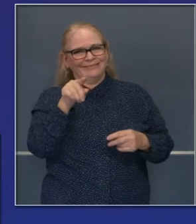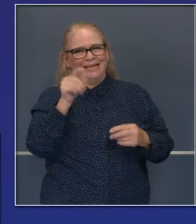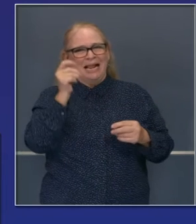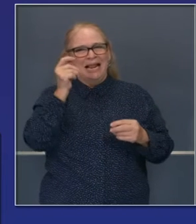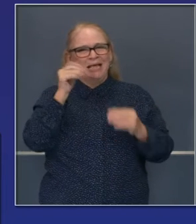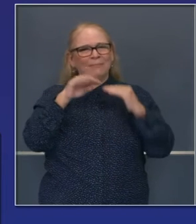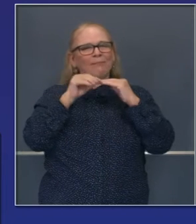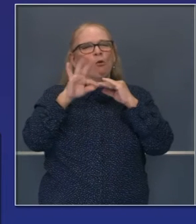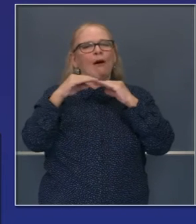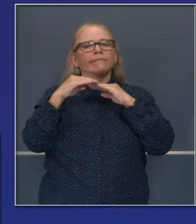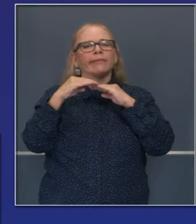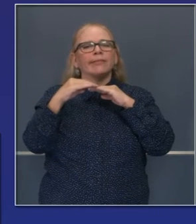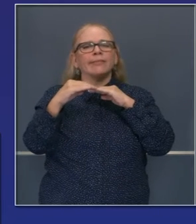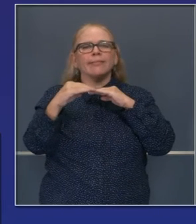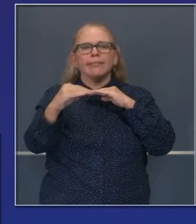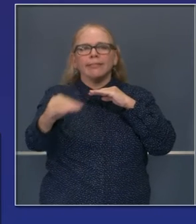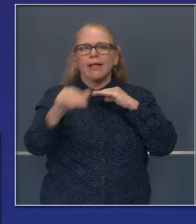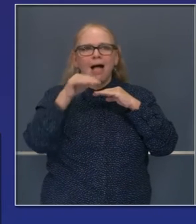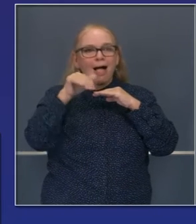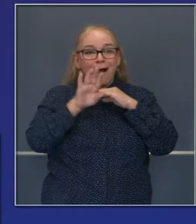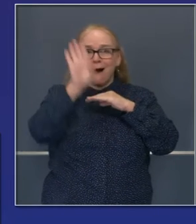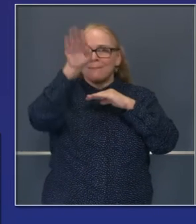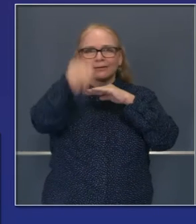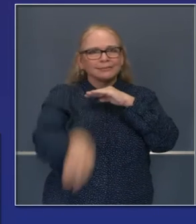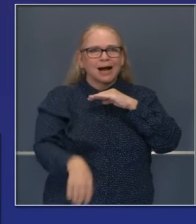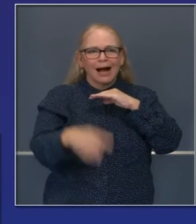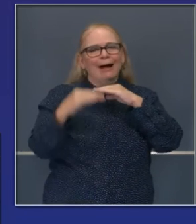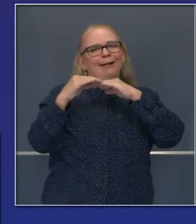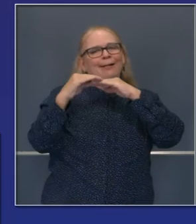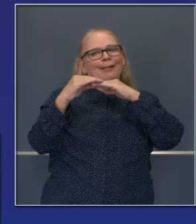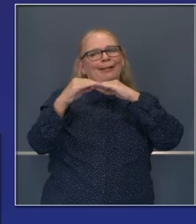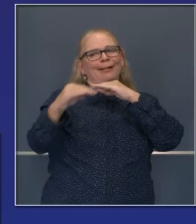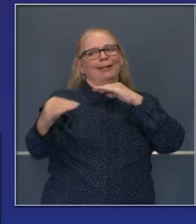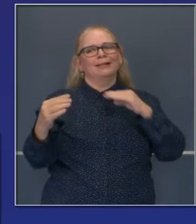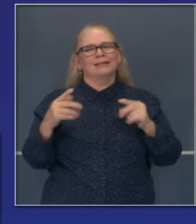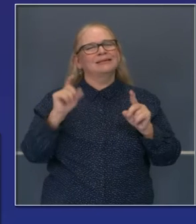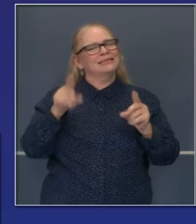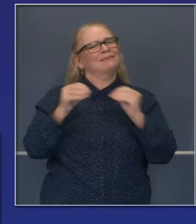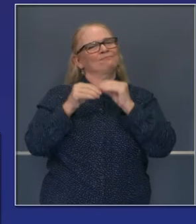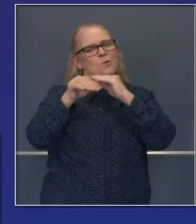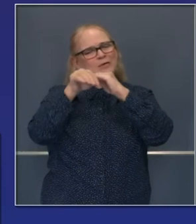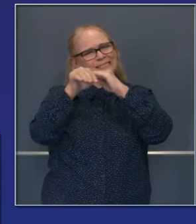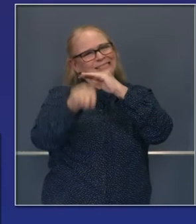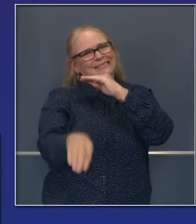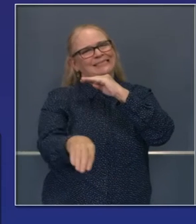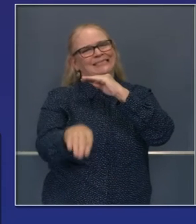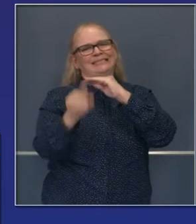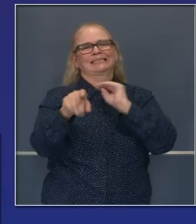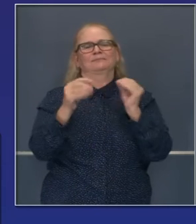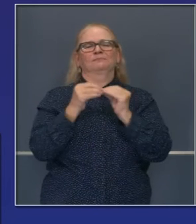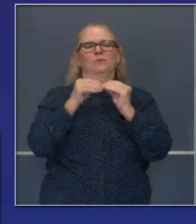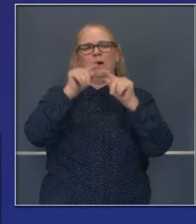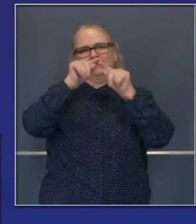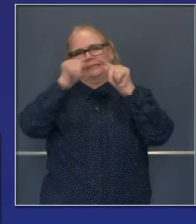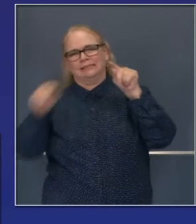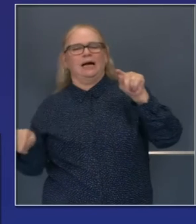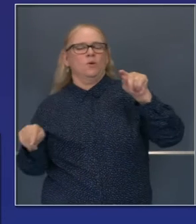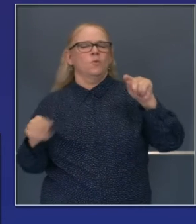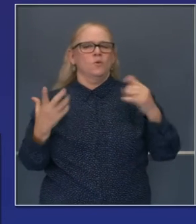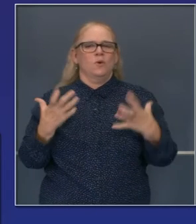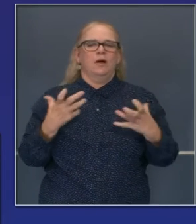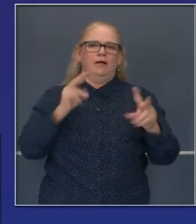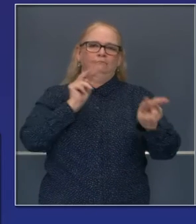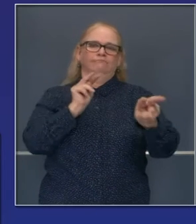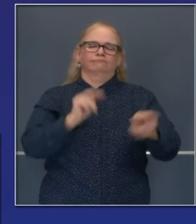aplanamiento en el índice, una reducción en el índice del número total de